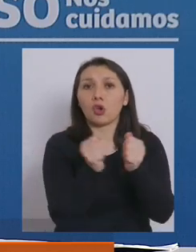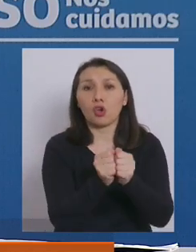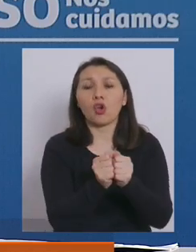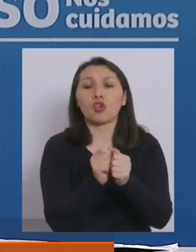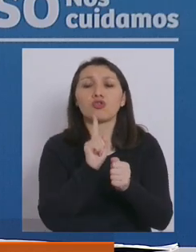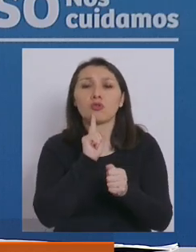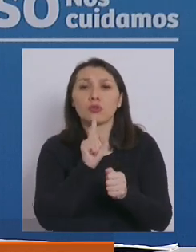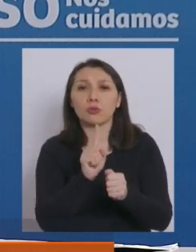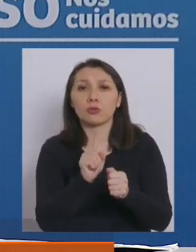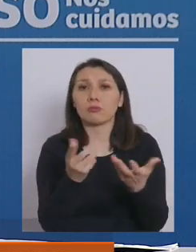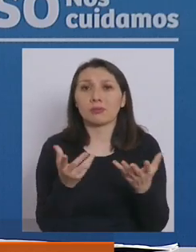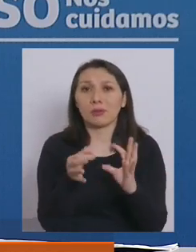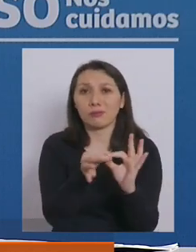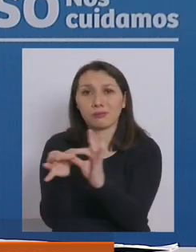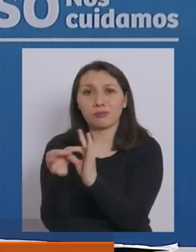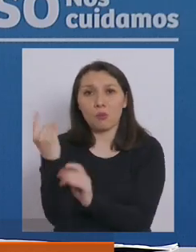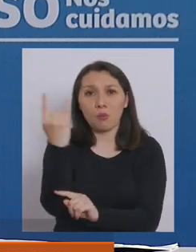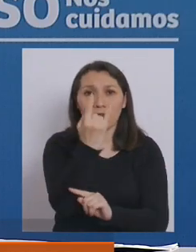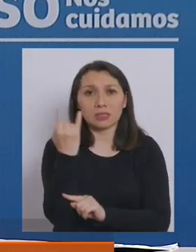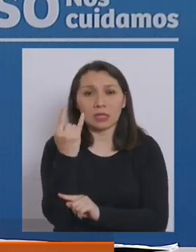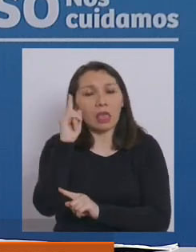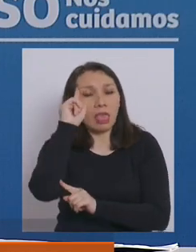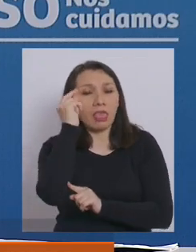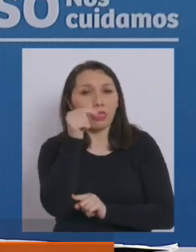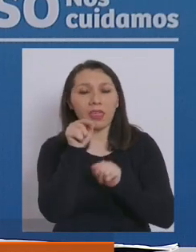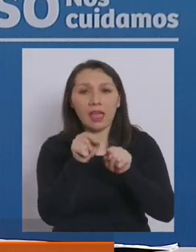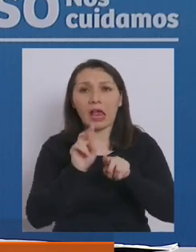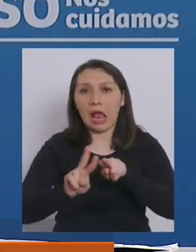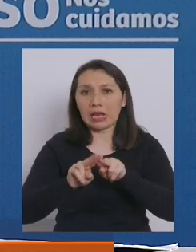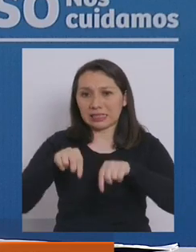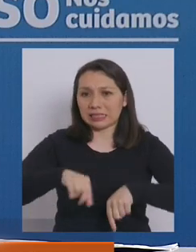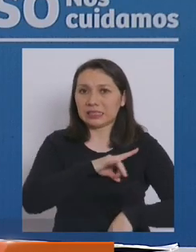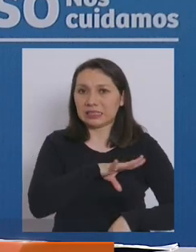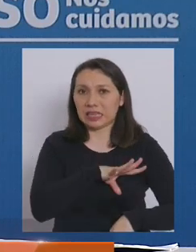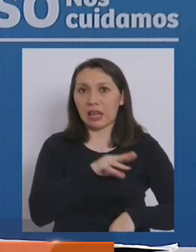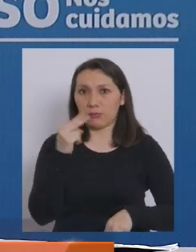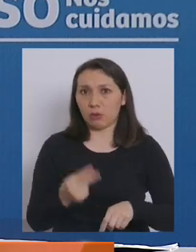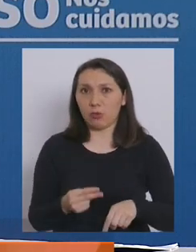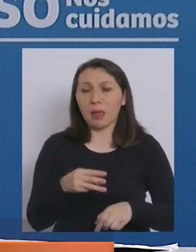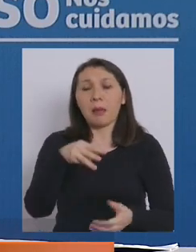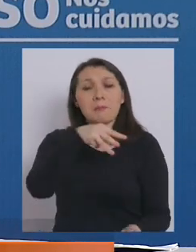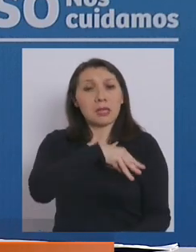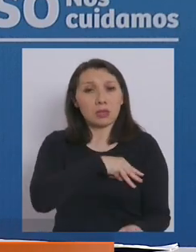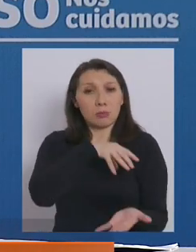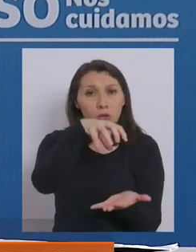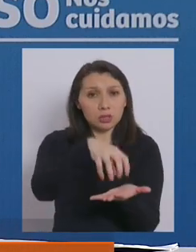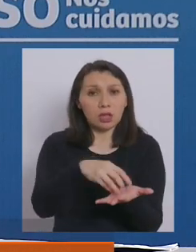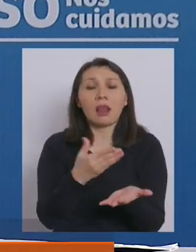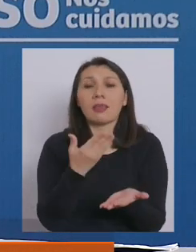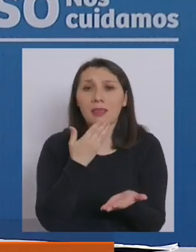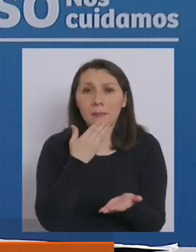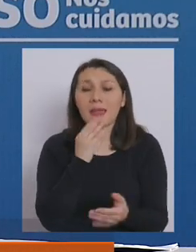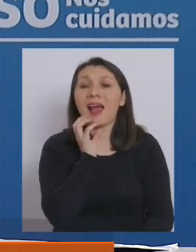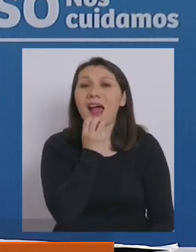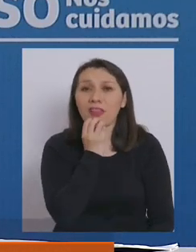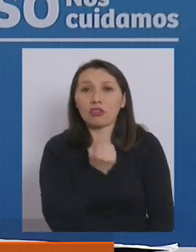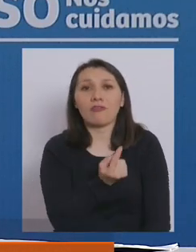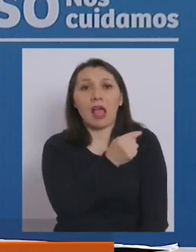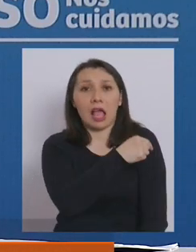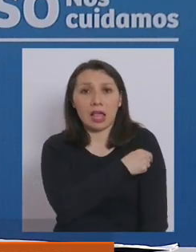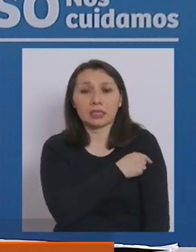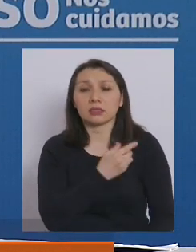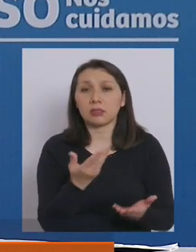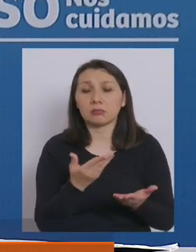consorcio para desarrollar esta iniciativa en Chile tanto en la región metropolitana como en la región de Antofagasta